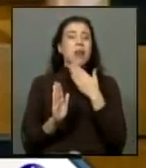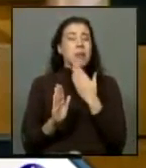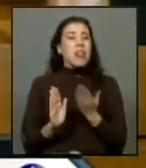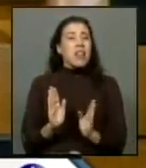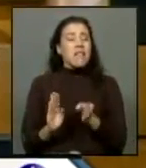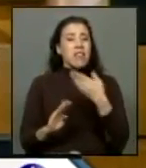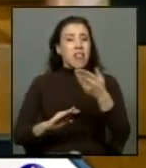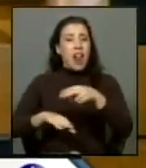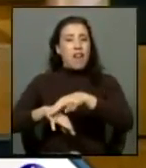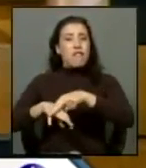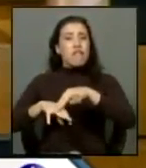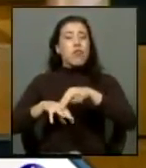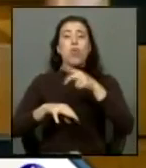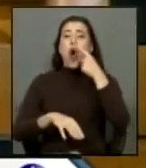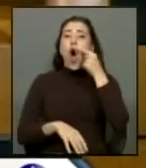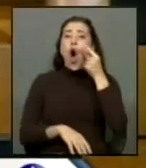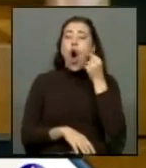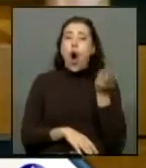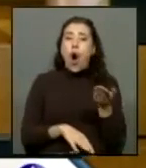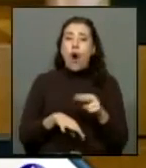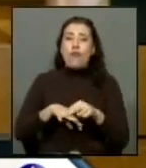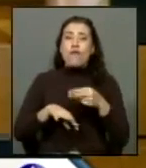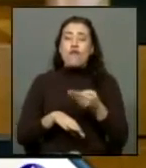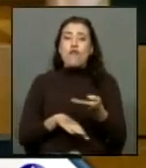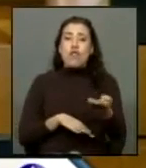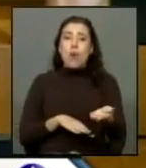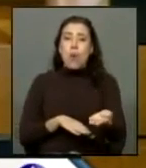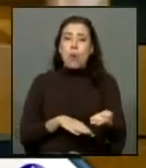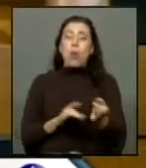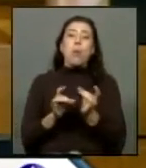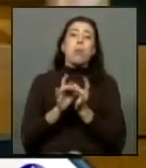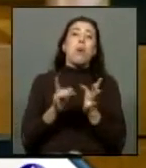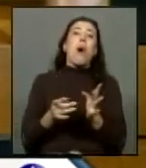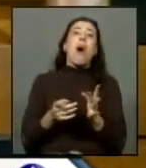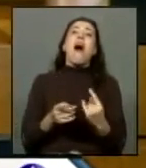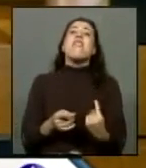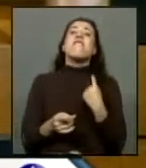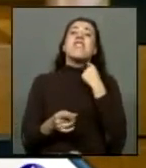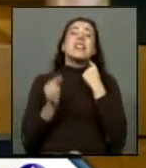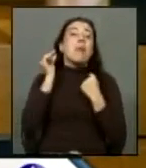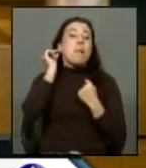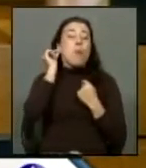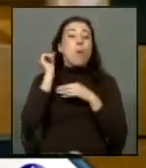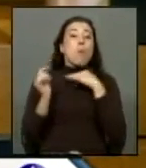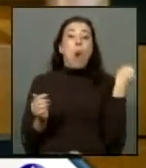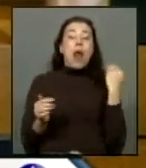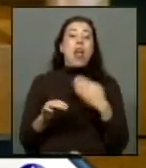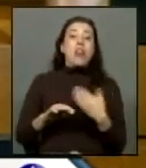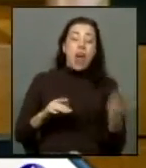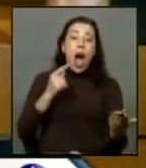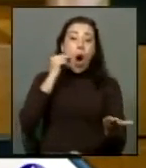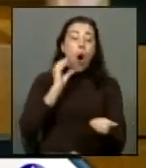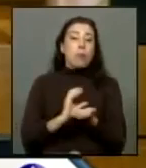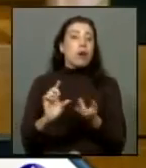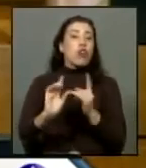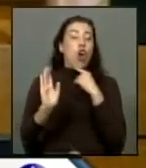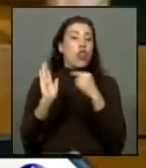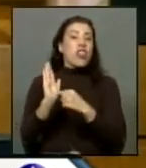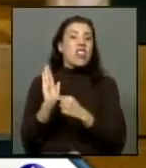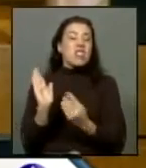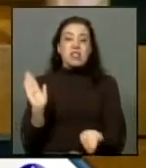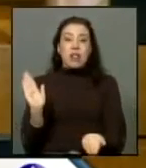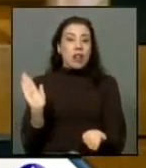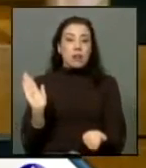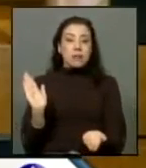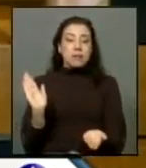para el caso de que la víctima beneficiaria sea mujer y fallezca esta? hicimos las observaciones y no fue